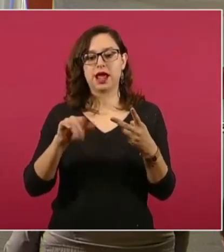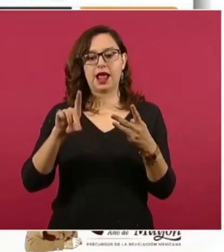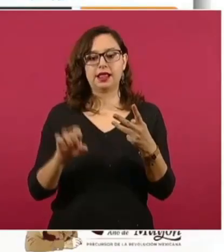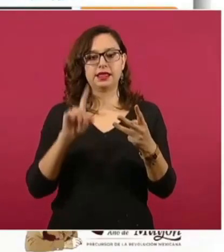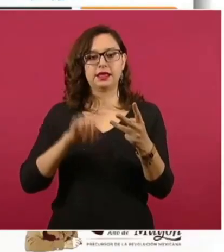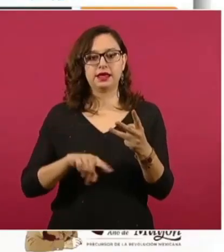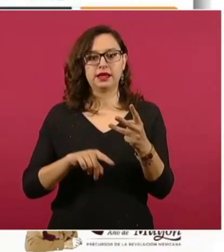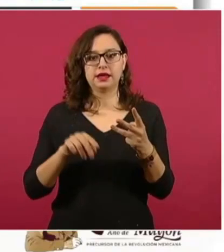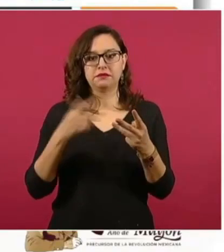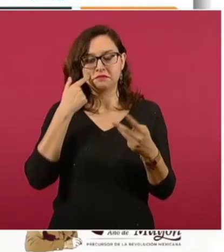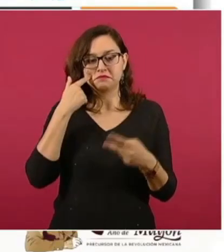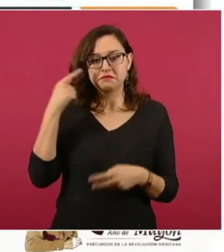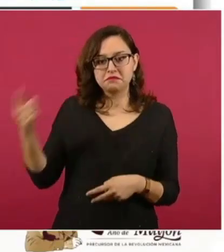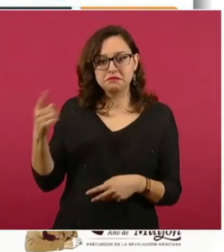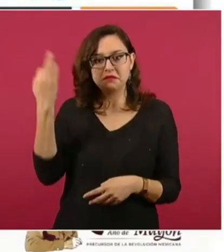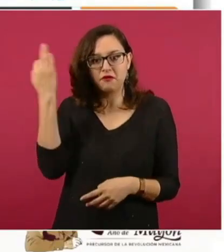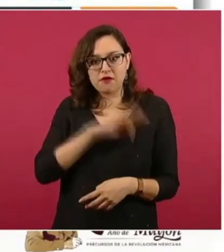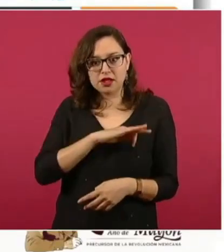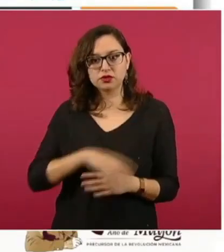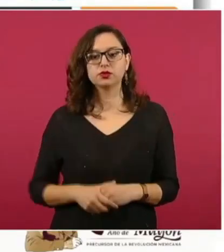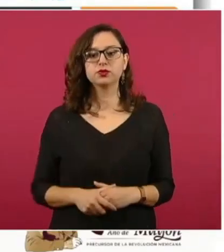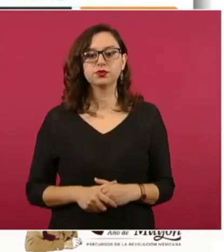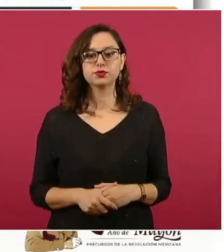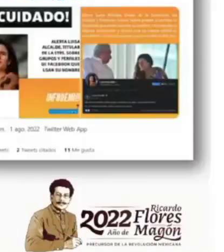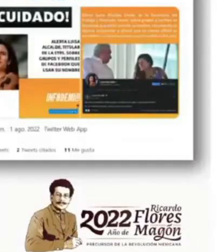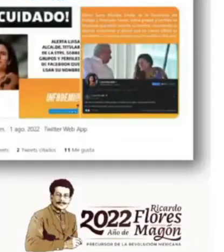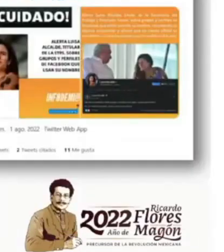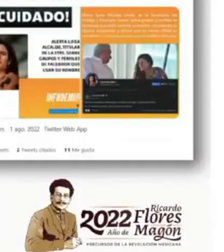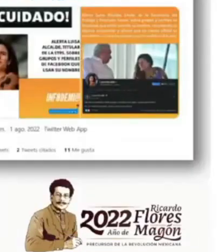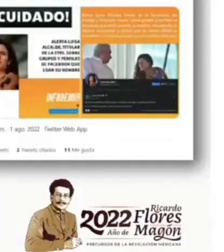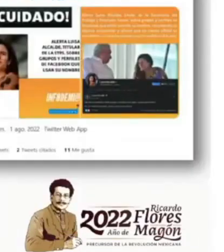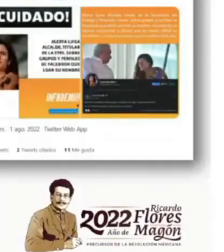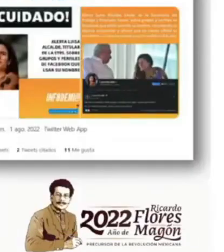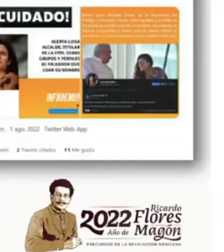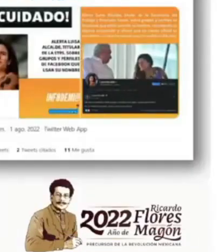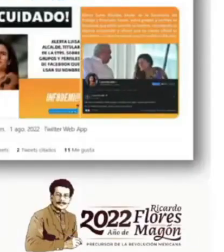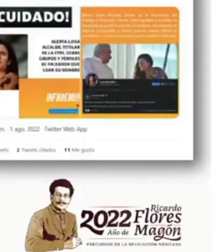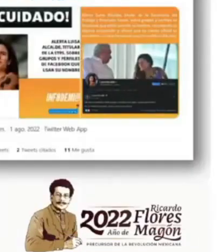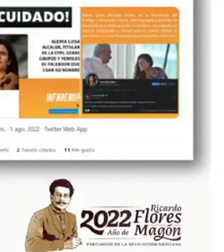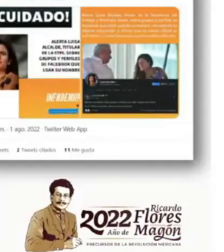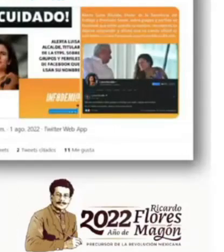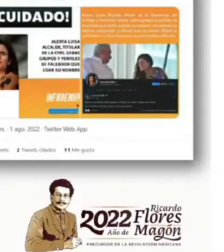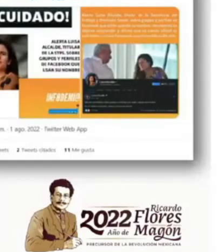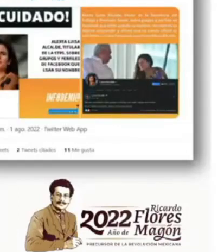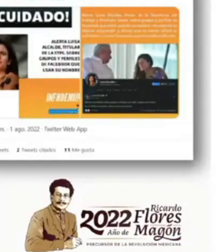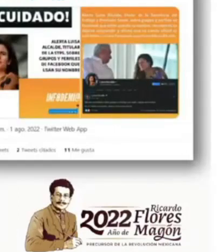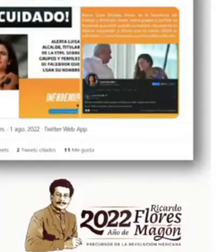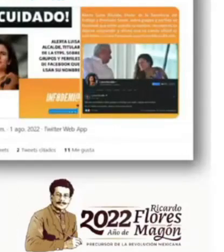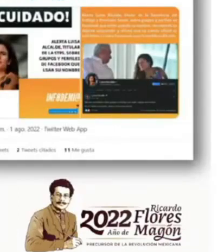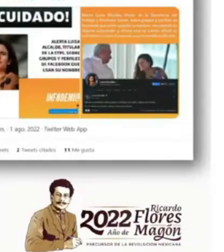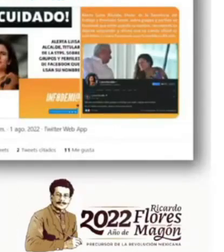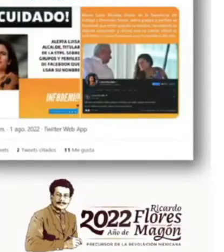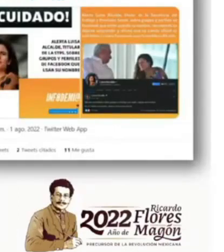Rabindranath Salazar, Rogelio Ramírez de la O de Hacienda, así como la doctora Beatriz Gutiérrez Müller y el presidente de la